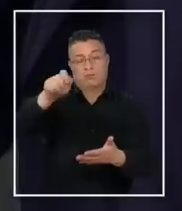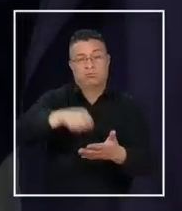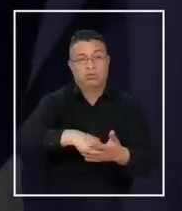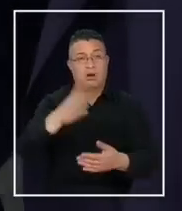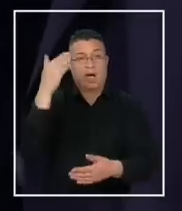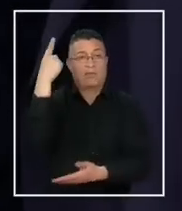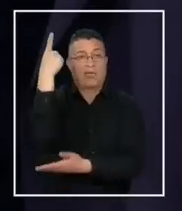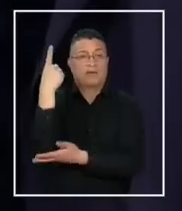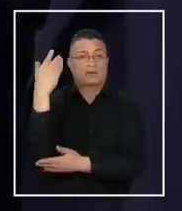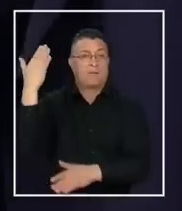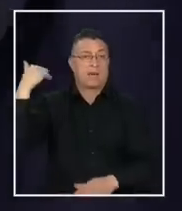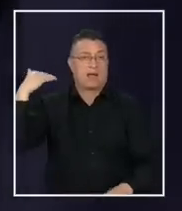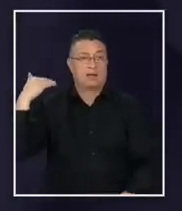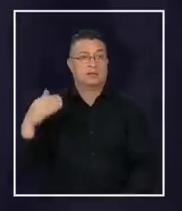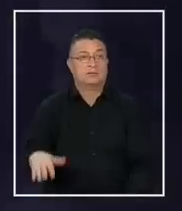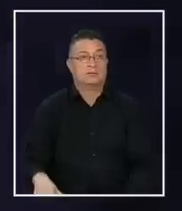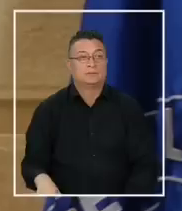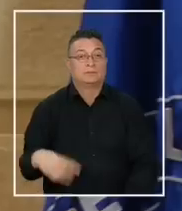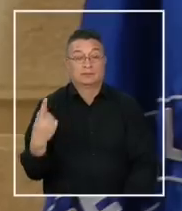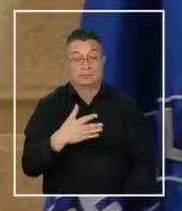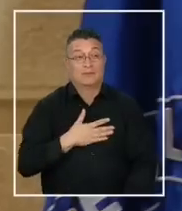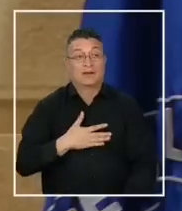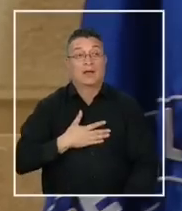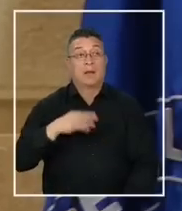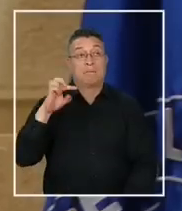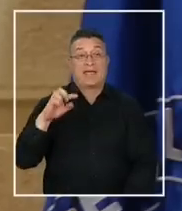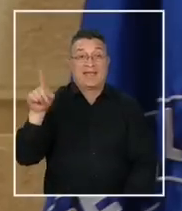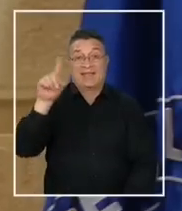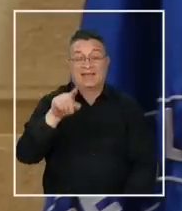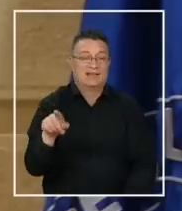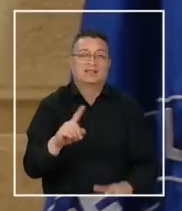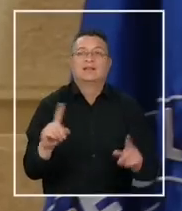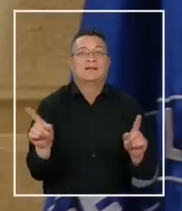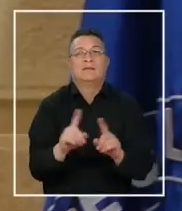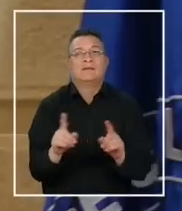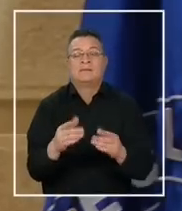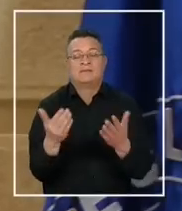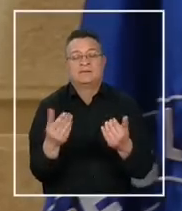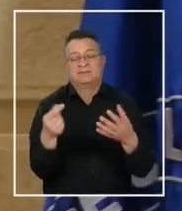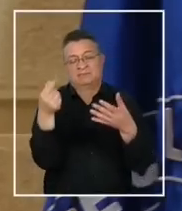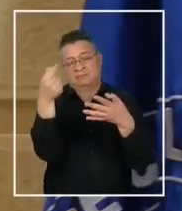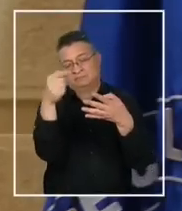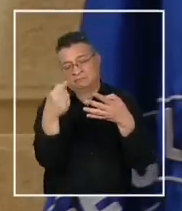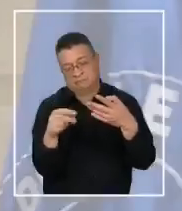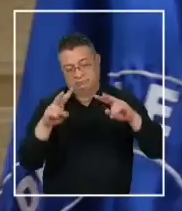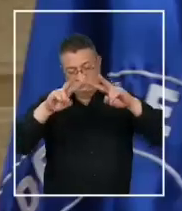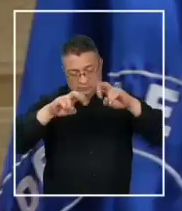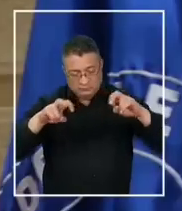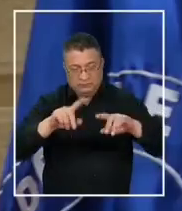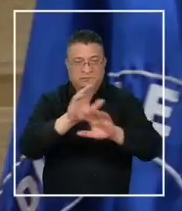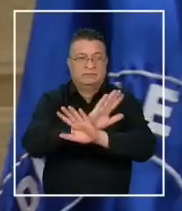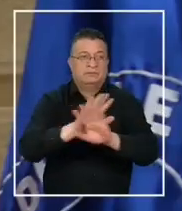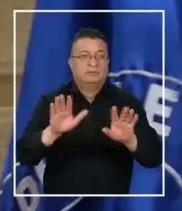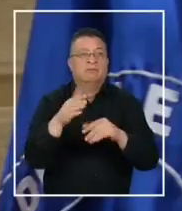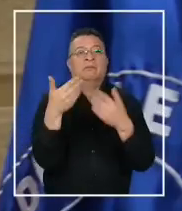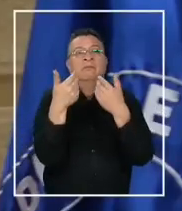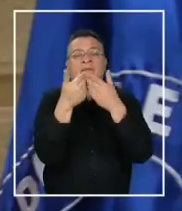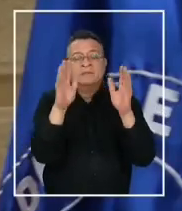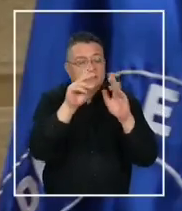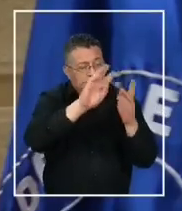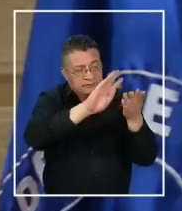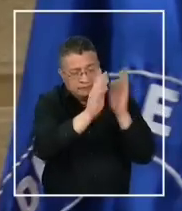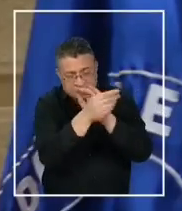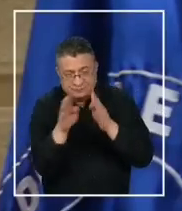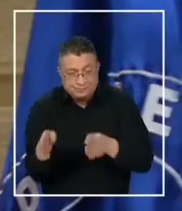de diciembre pasado. A juicio, el Partido Socialista no merece ser revisado ni cuestionado. Cualquier alteración a la